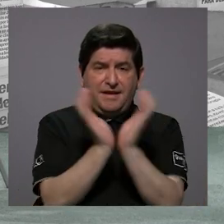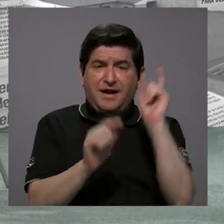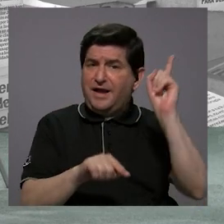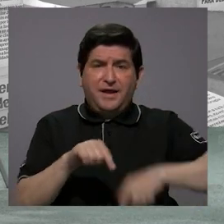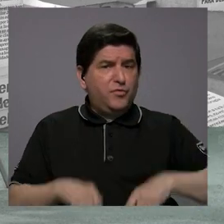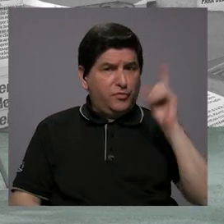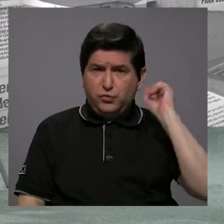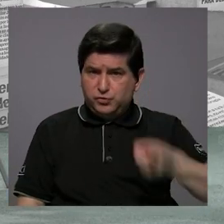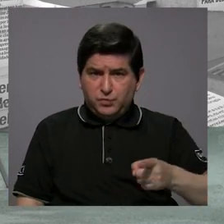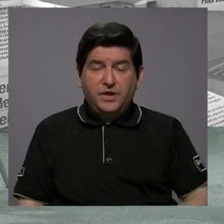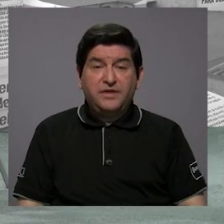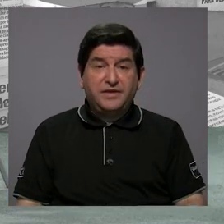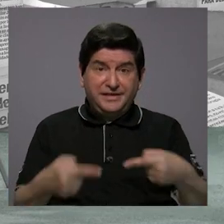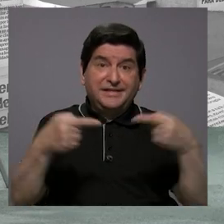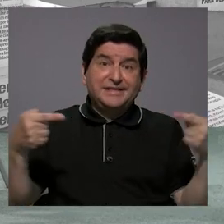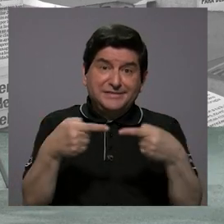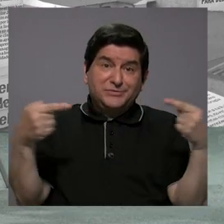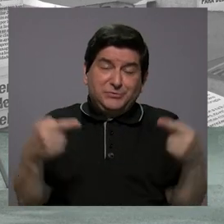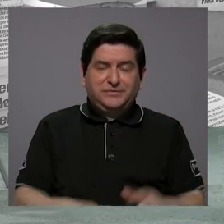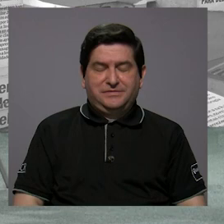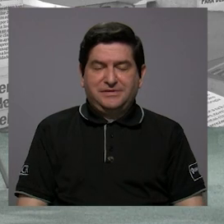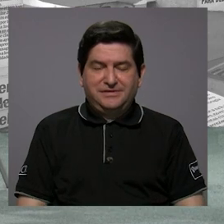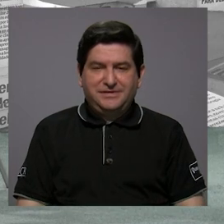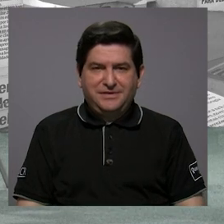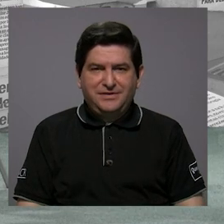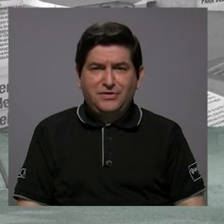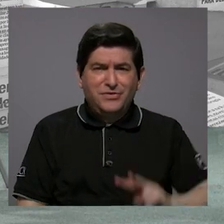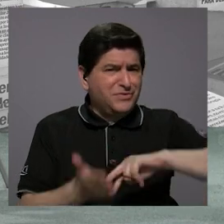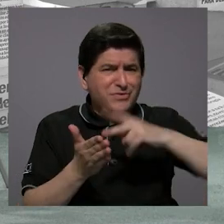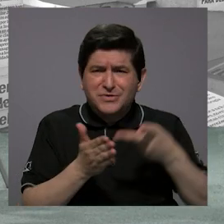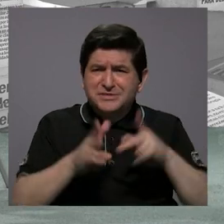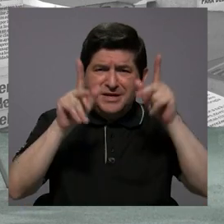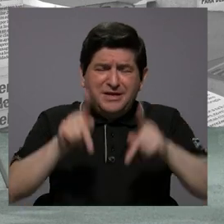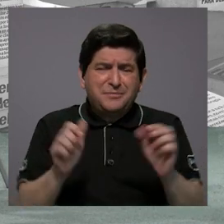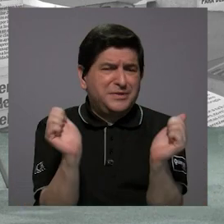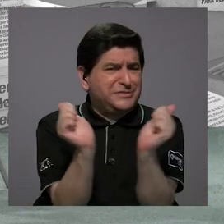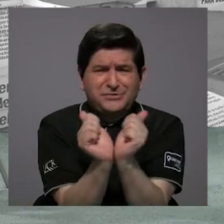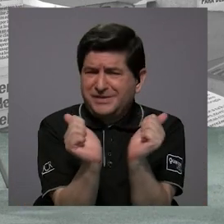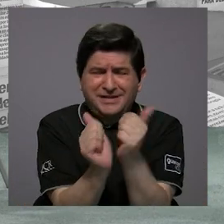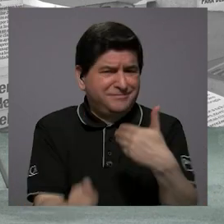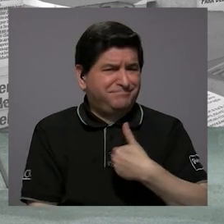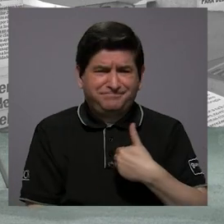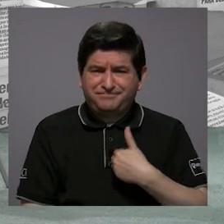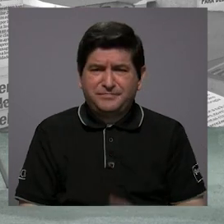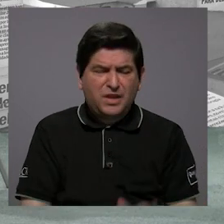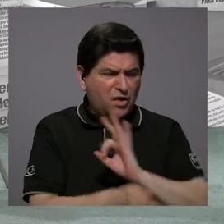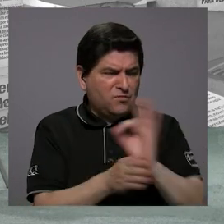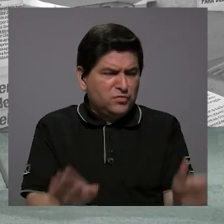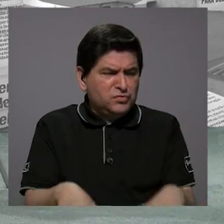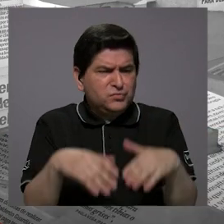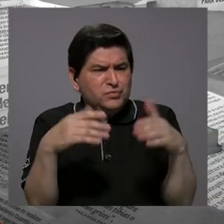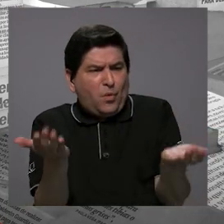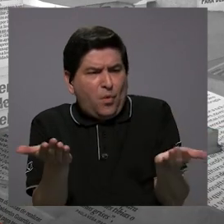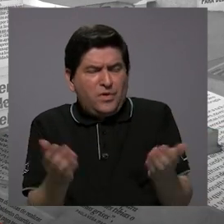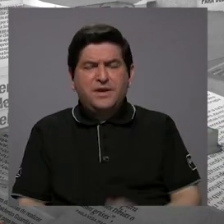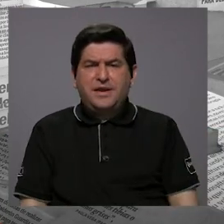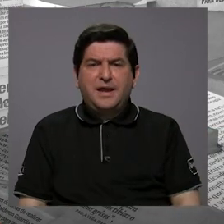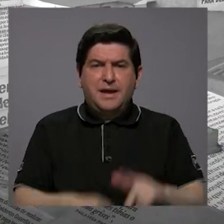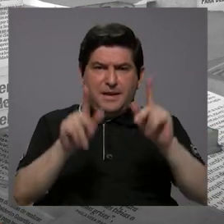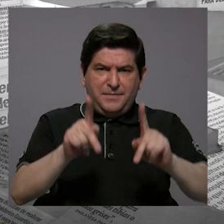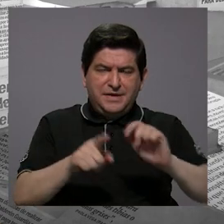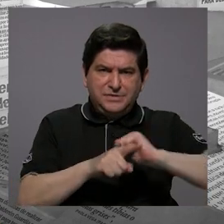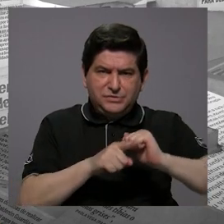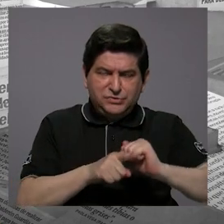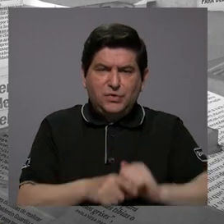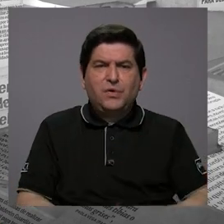obligatoria, lo cual también es contraproducente porque no se trata de tener gente como en esclavitud. ¿Cómo es que funciona esto? Bueno, un residente